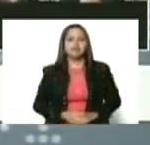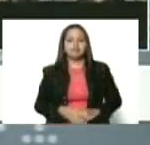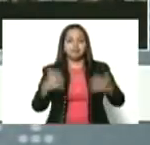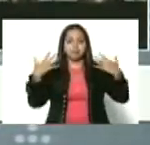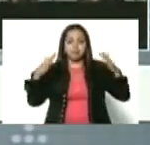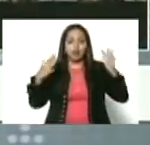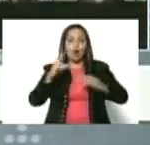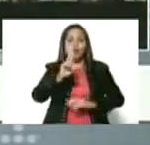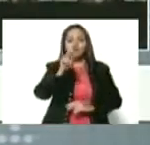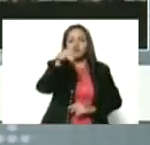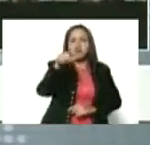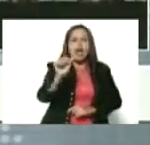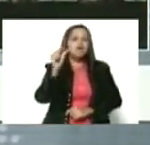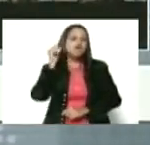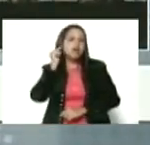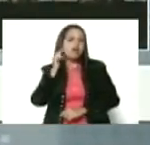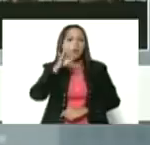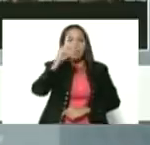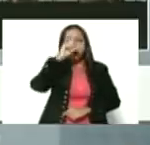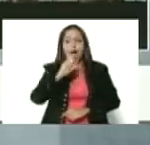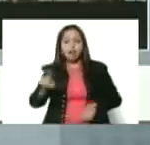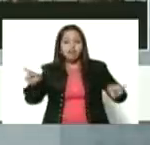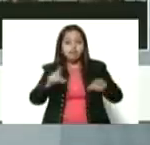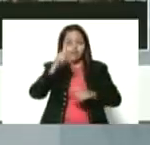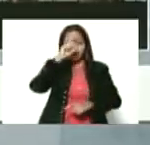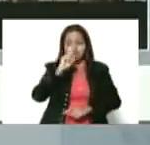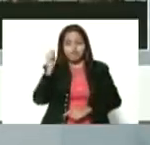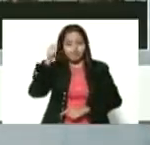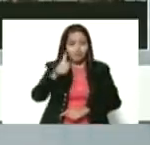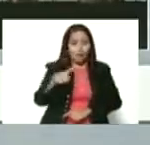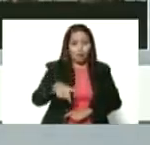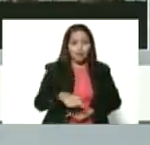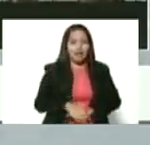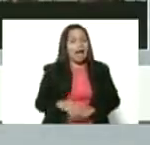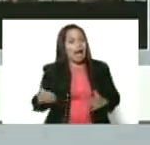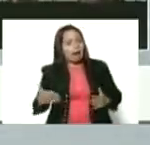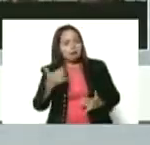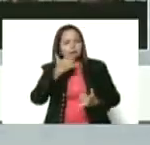está cumpliendo cuatro años una mujer. Hoy, seis años.